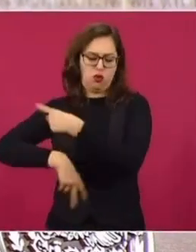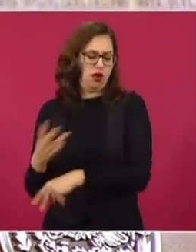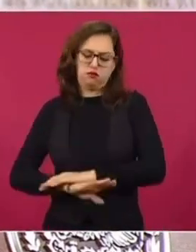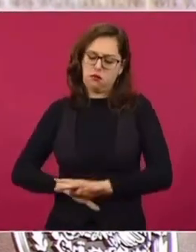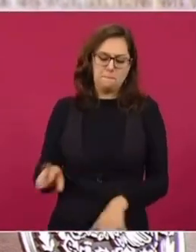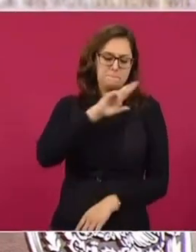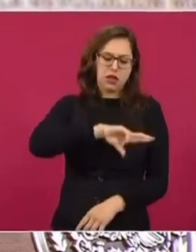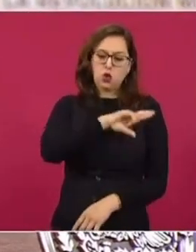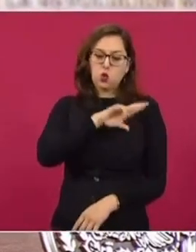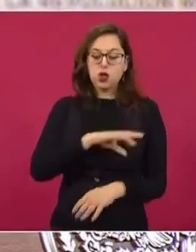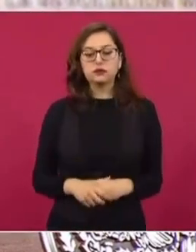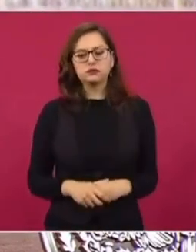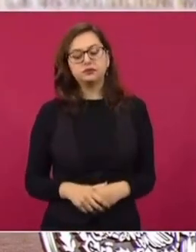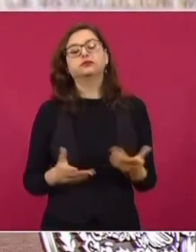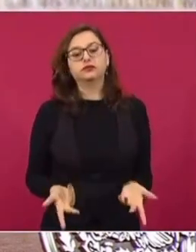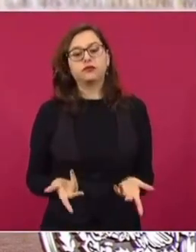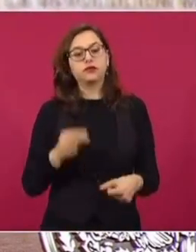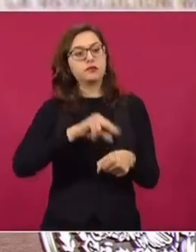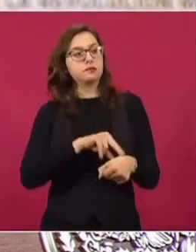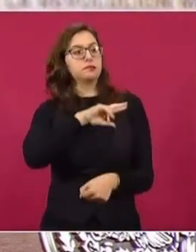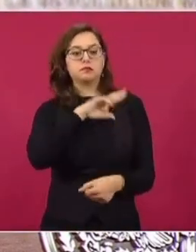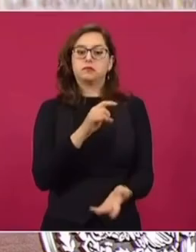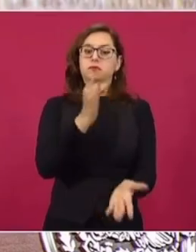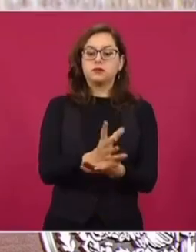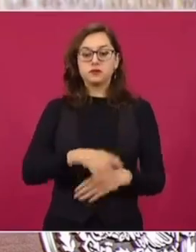van a las clínicas privadas.